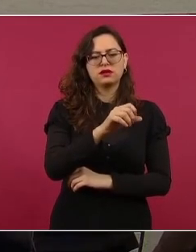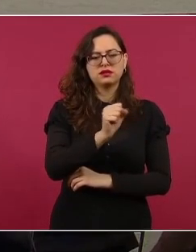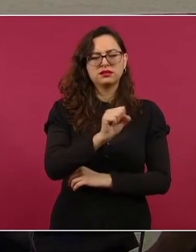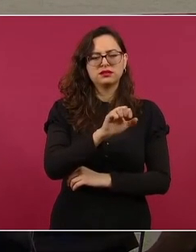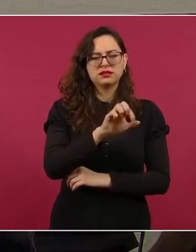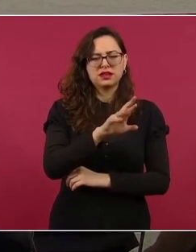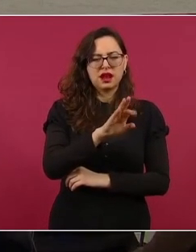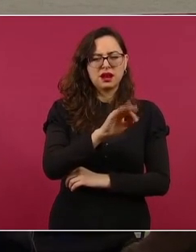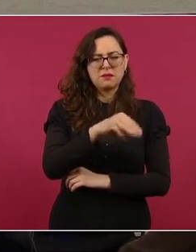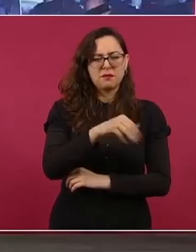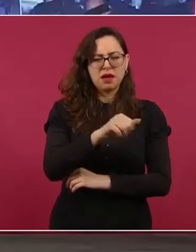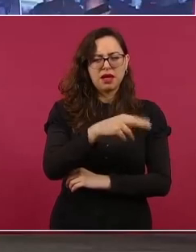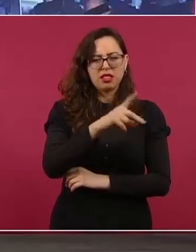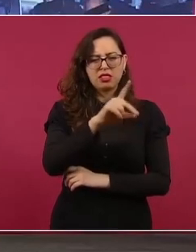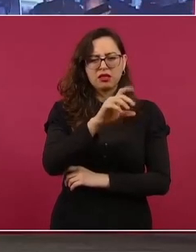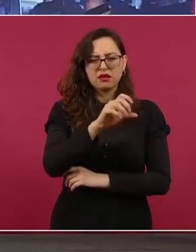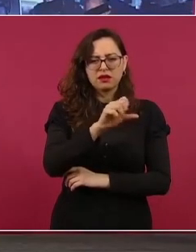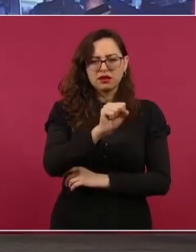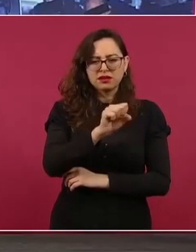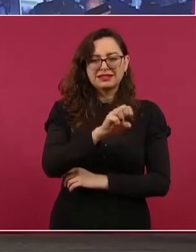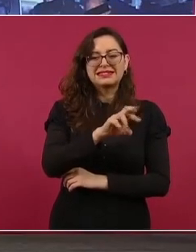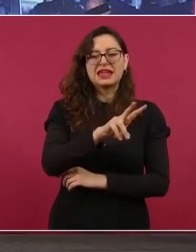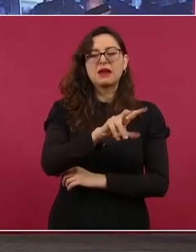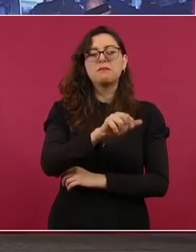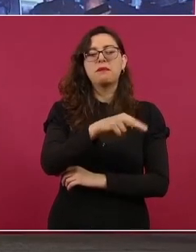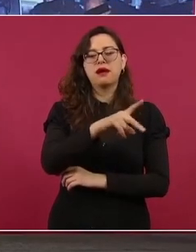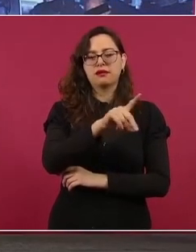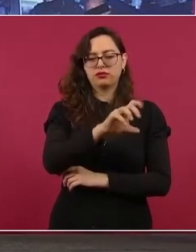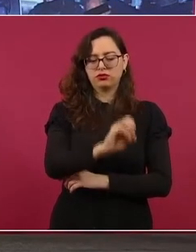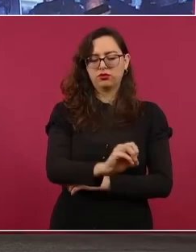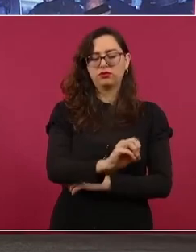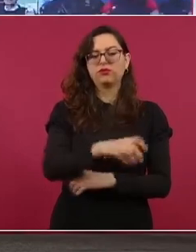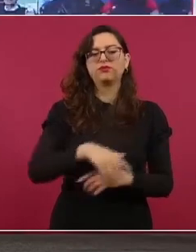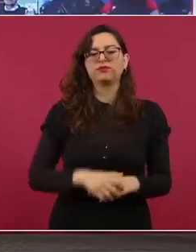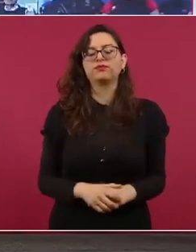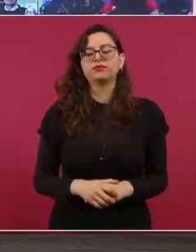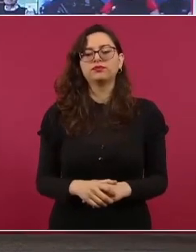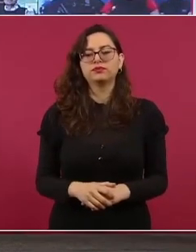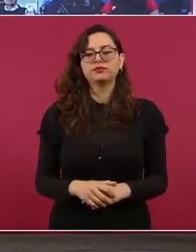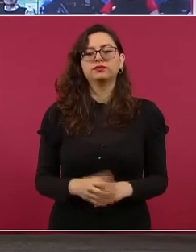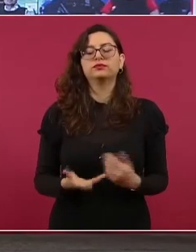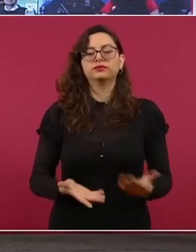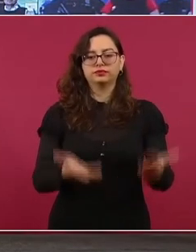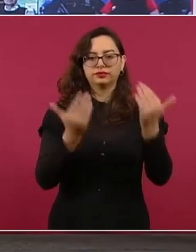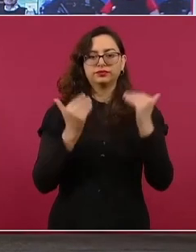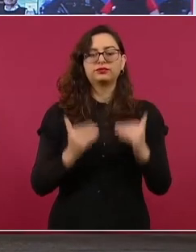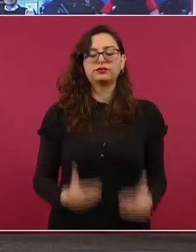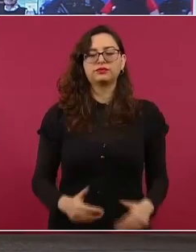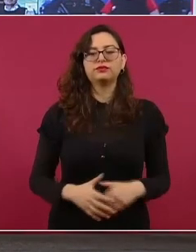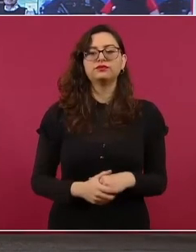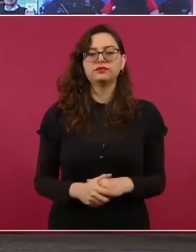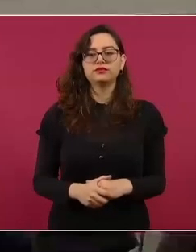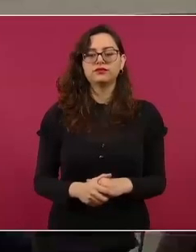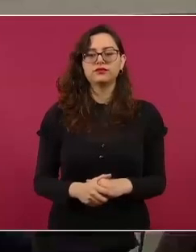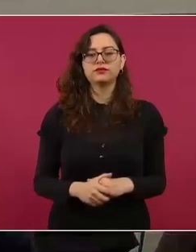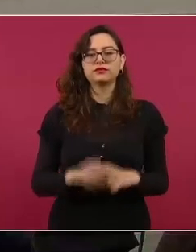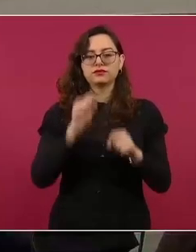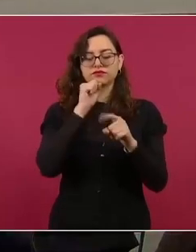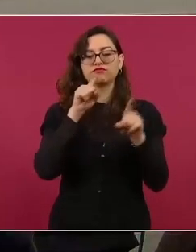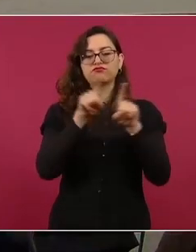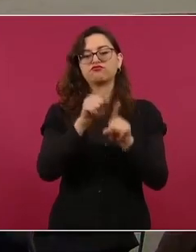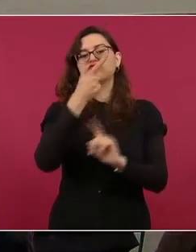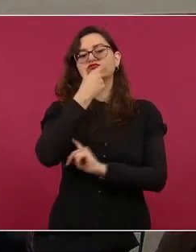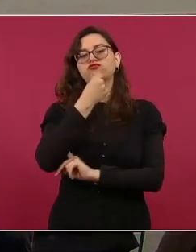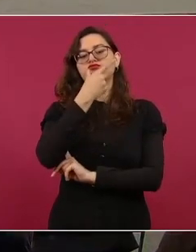de delincuencia organizada y contra la salud. Siguiente. También en el caso de Jesús